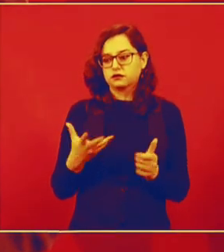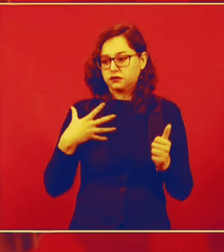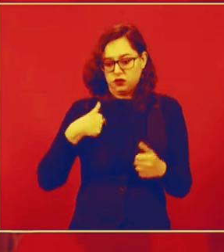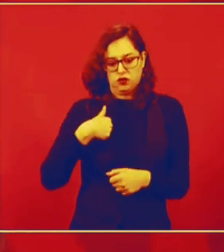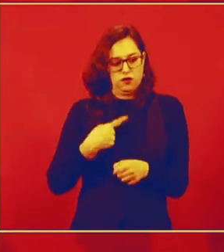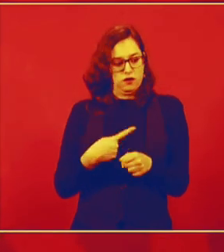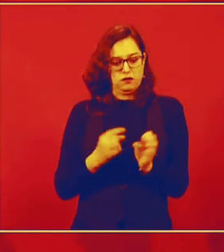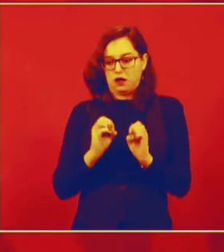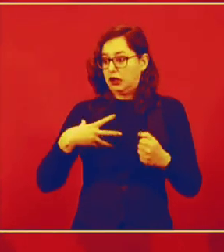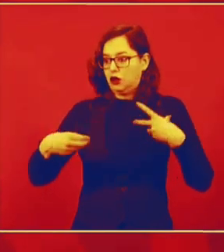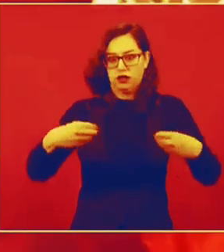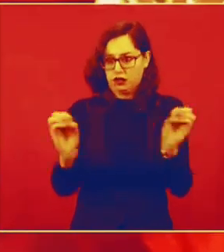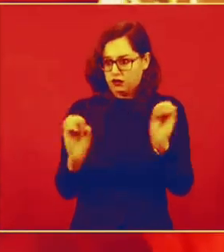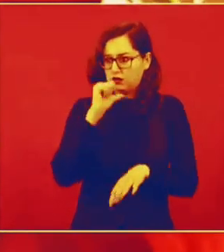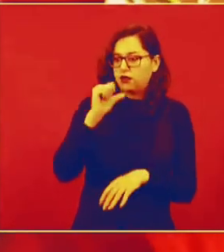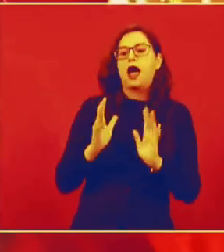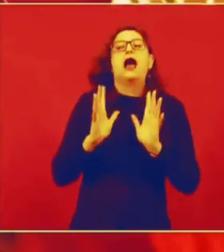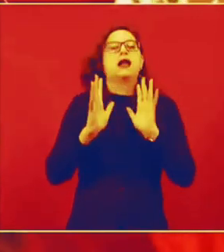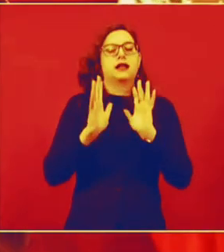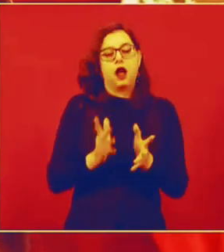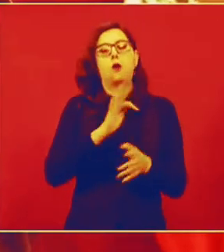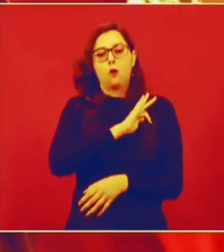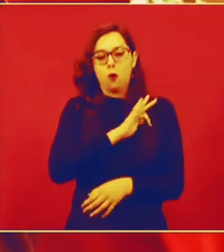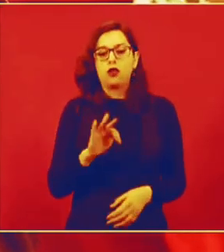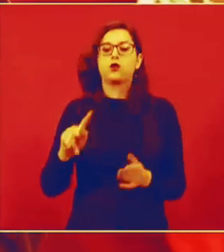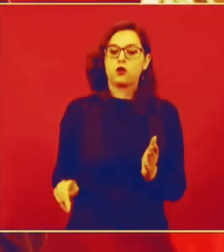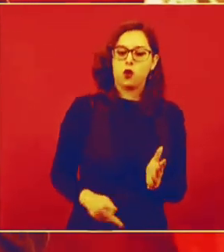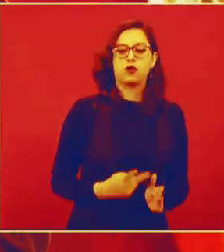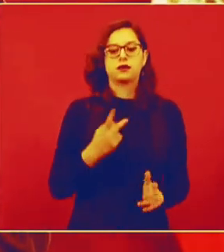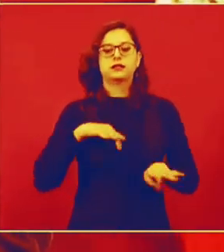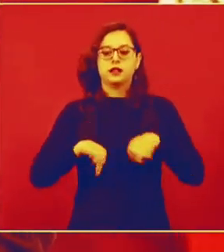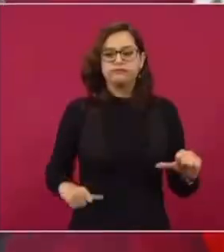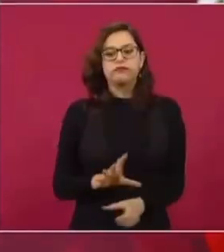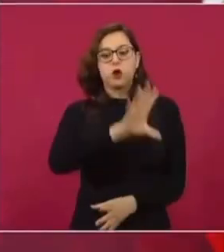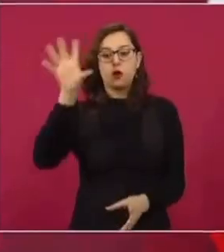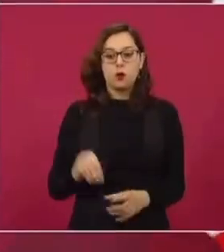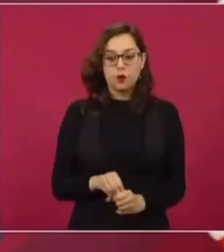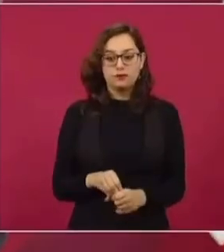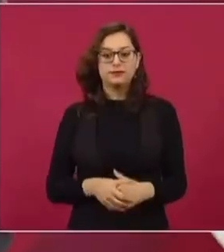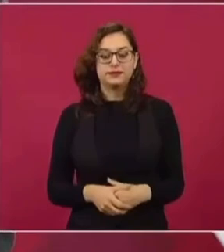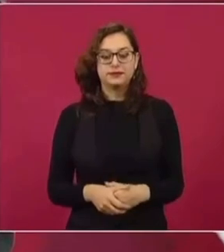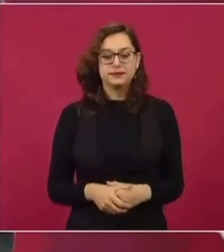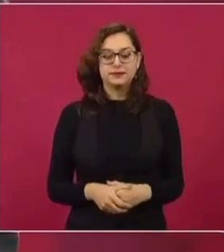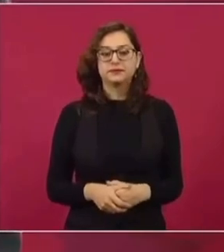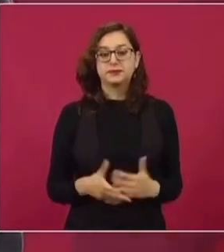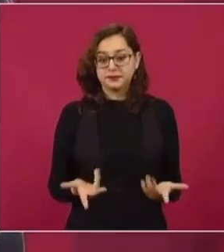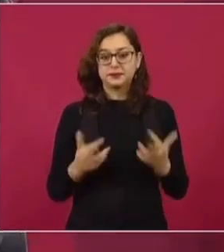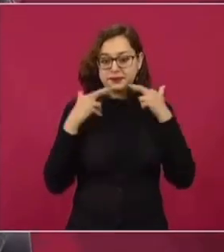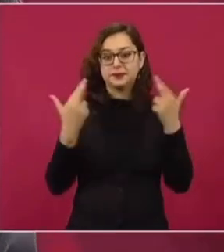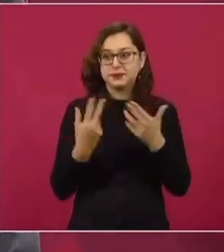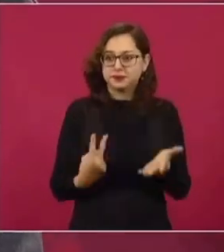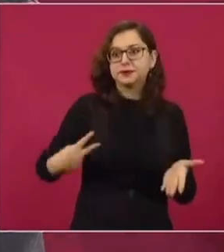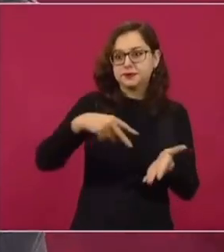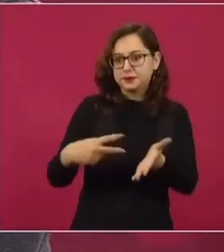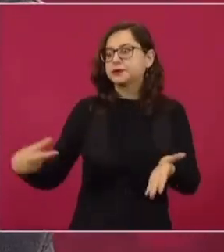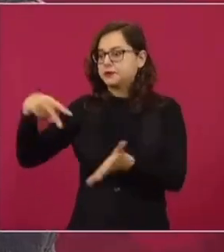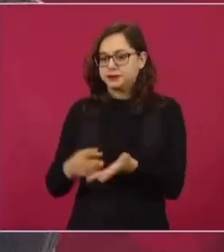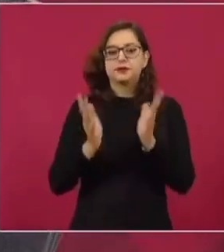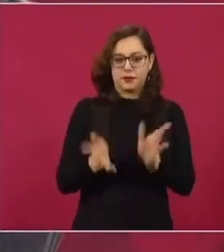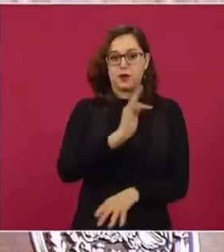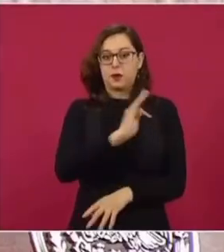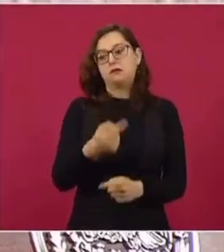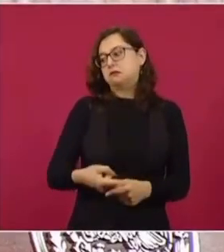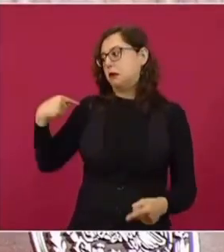contagio, ya puede uno volver a todas las actividades y tener reuniones presenciales que no se pueden tener